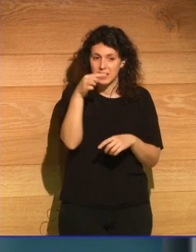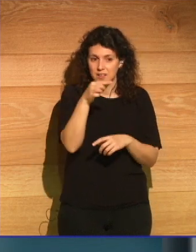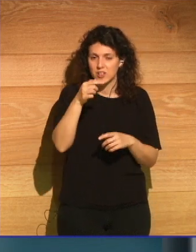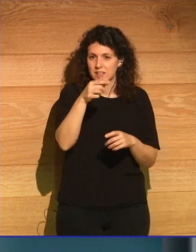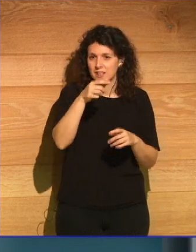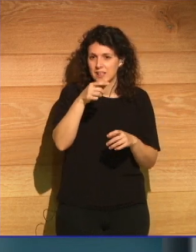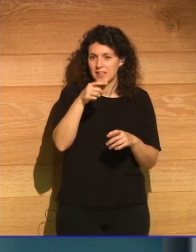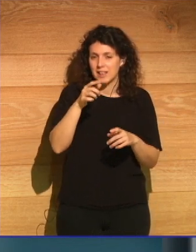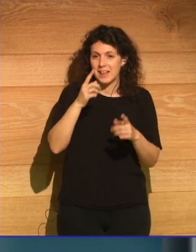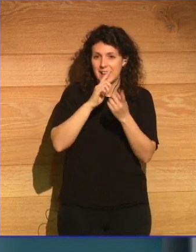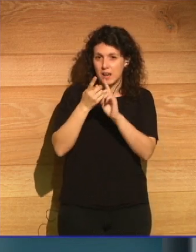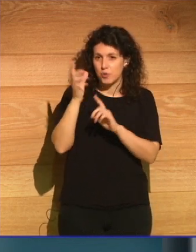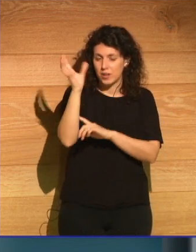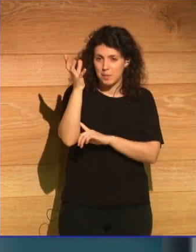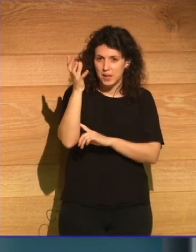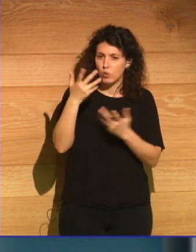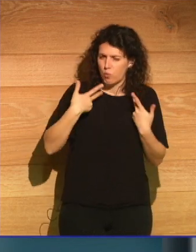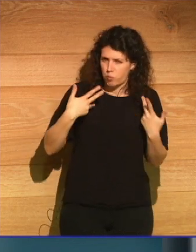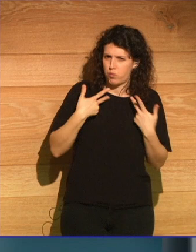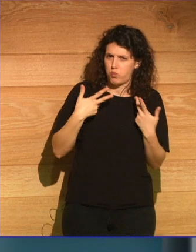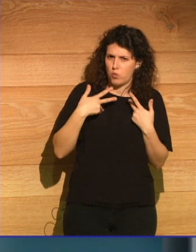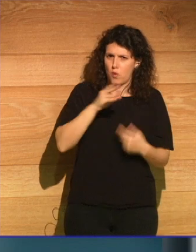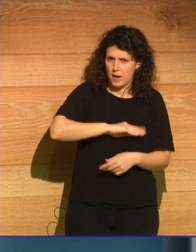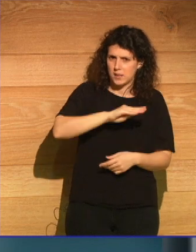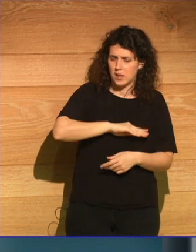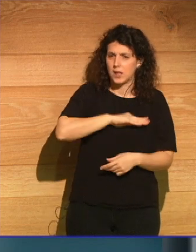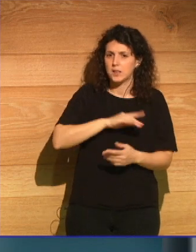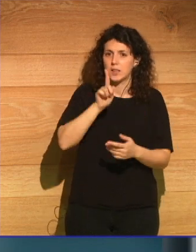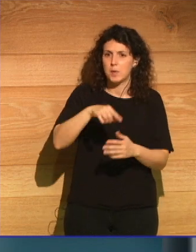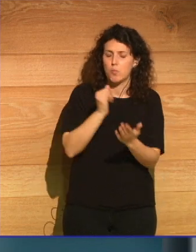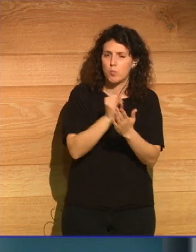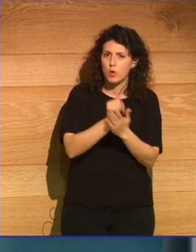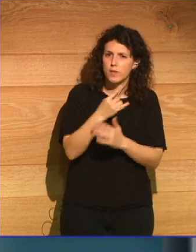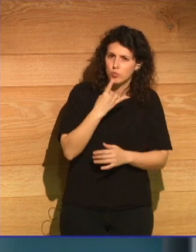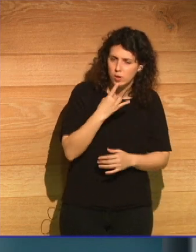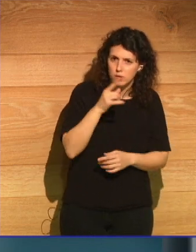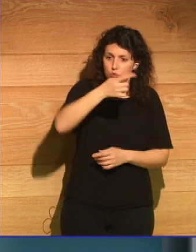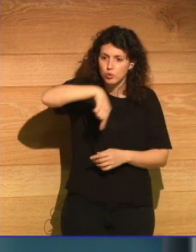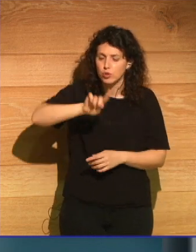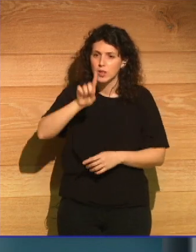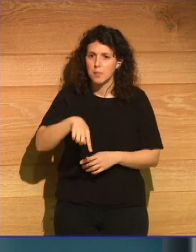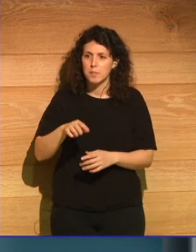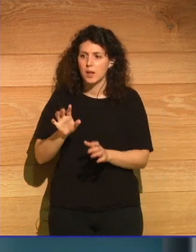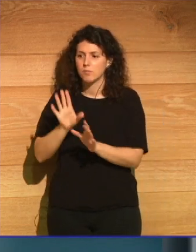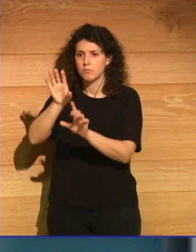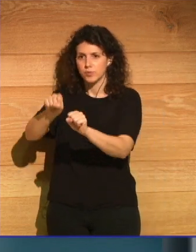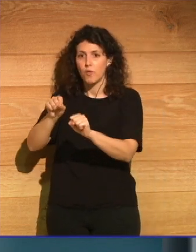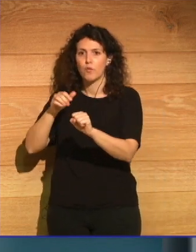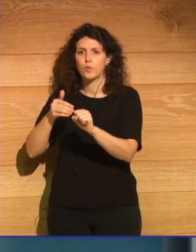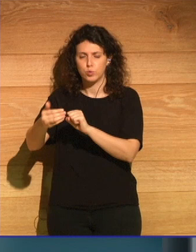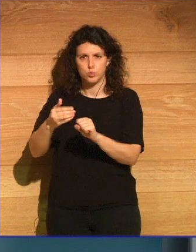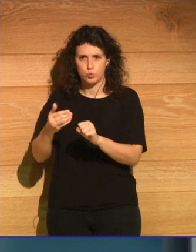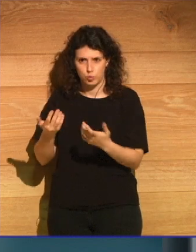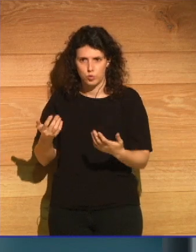del cambio climático y de las pruebas nucleares también estamos colonizando el futuro en cierto modo